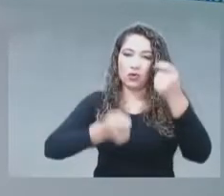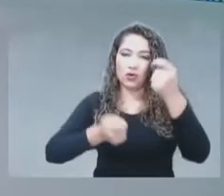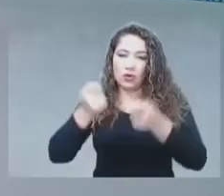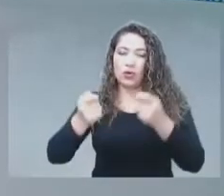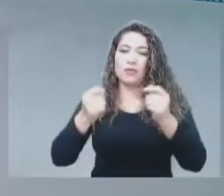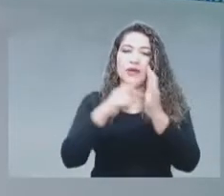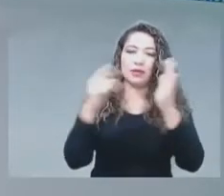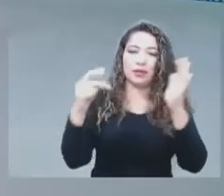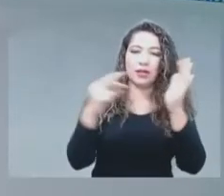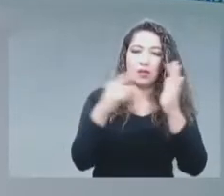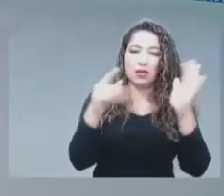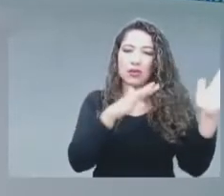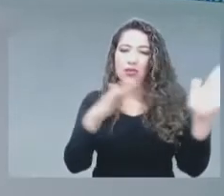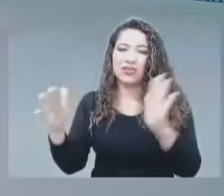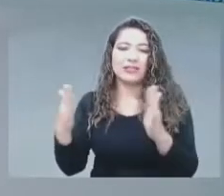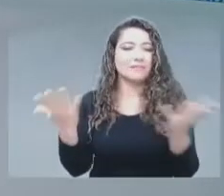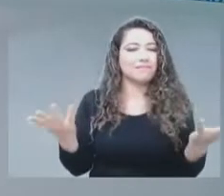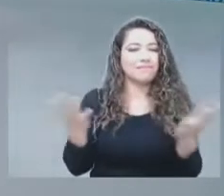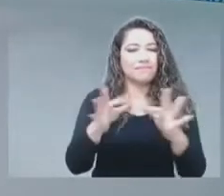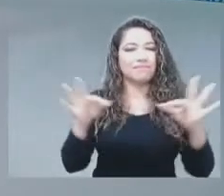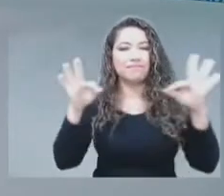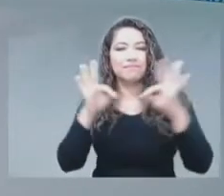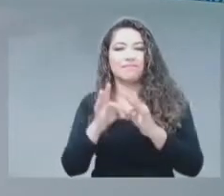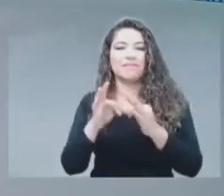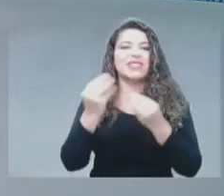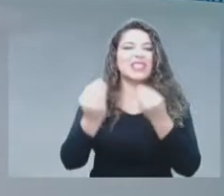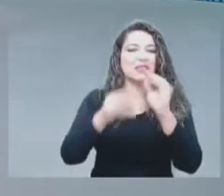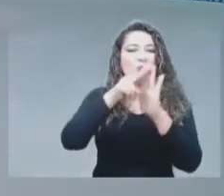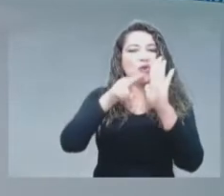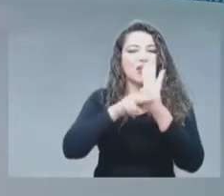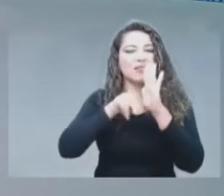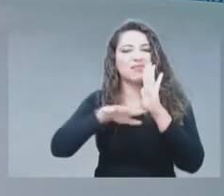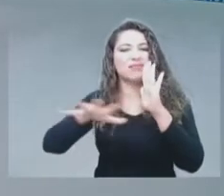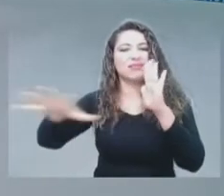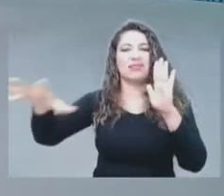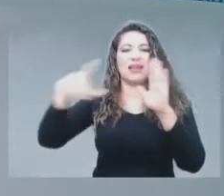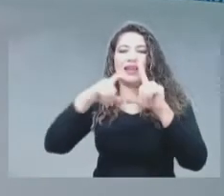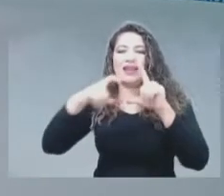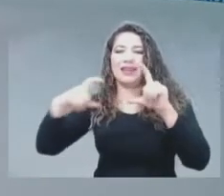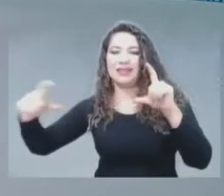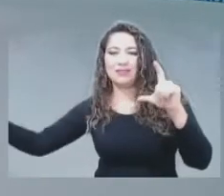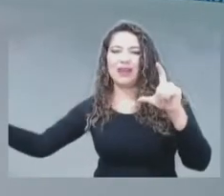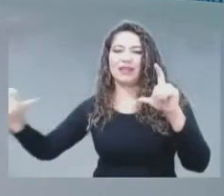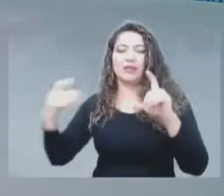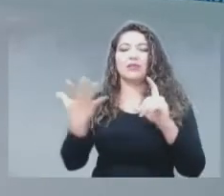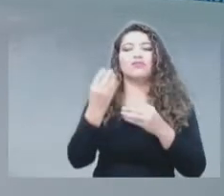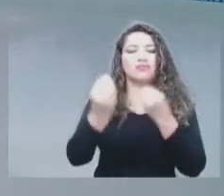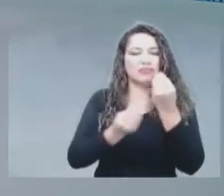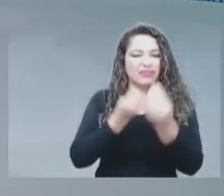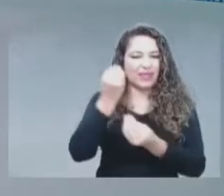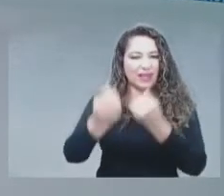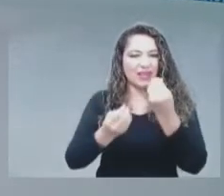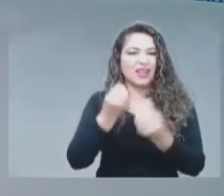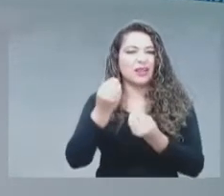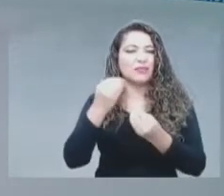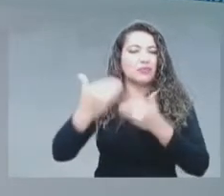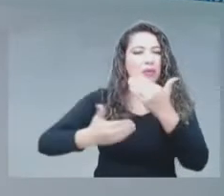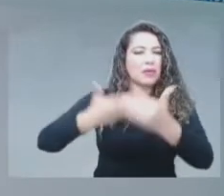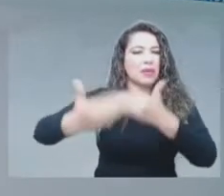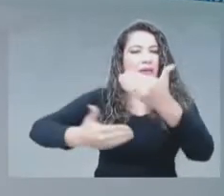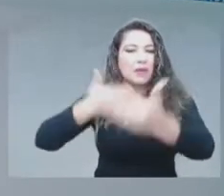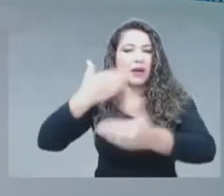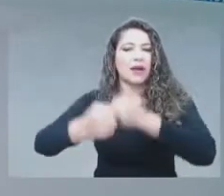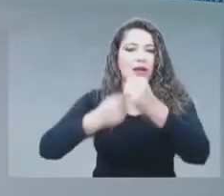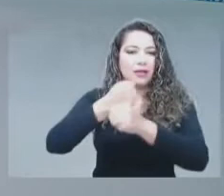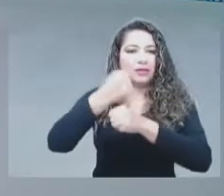necesidad de desarrollar una política de espectro para los próximos años. Ese enfoque, consultando lo que están sucediendo en las